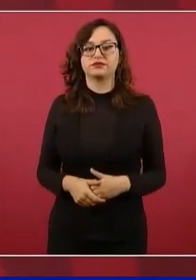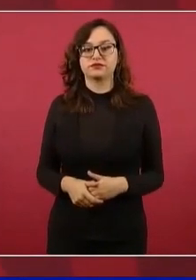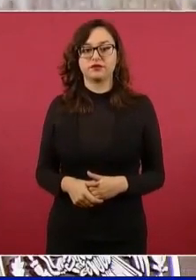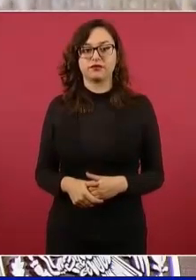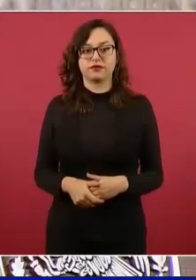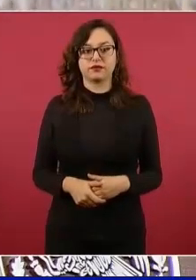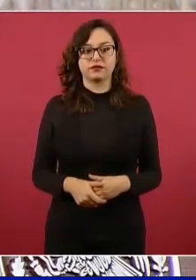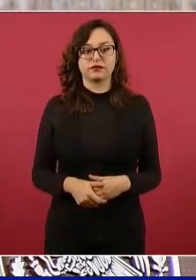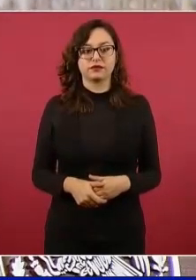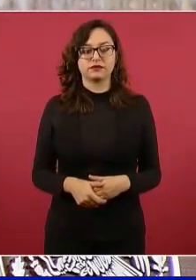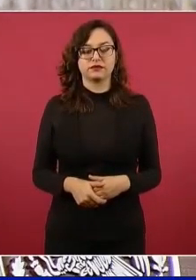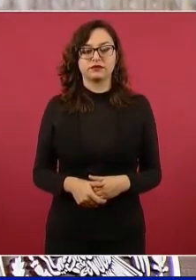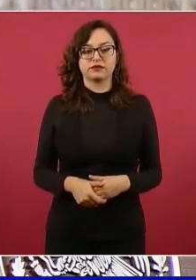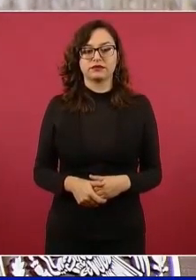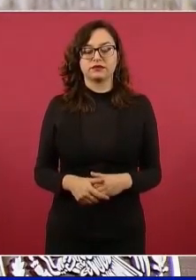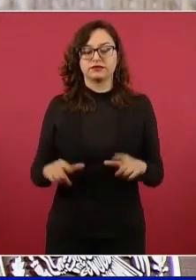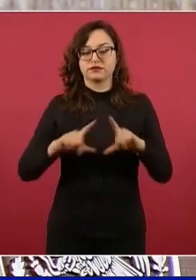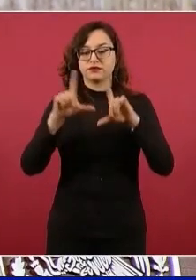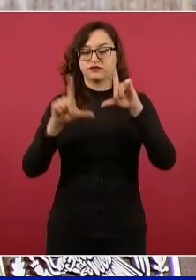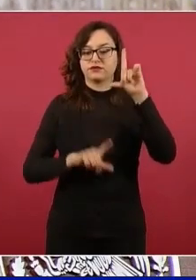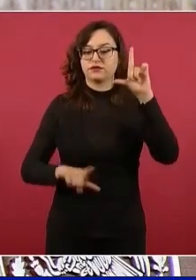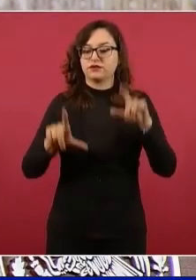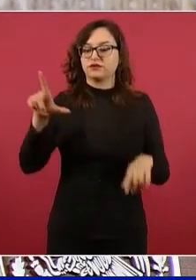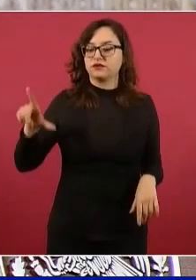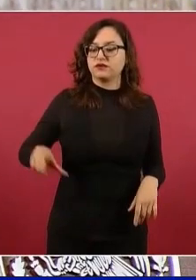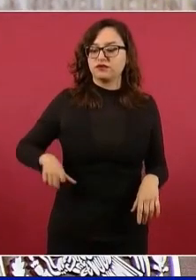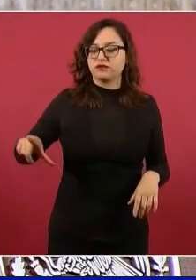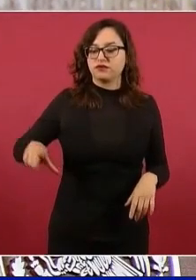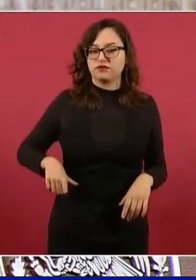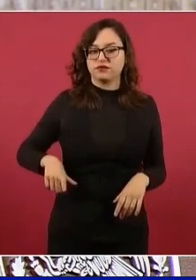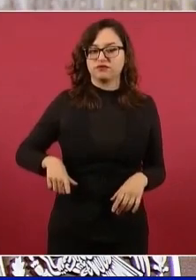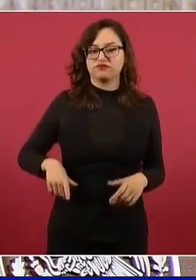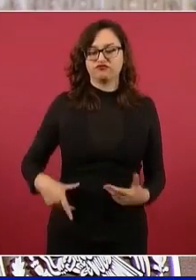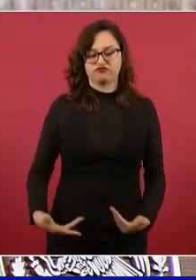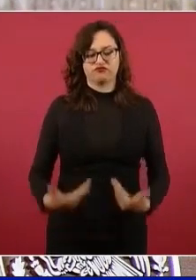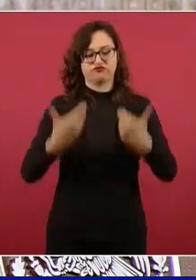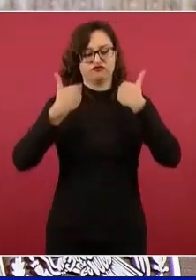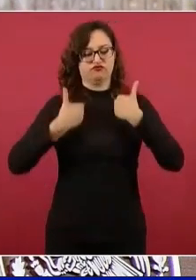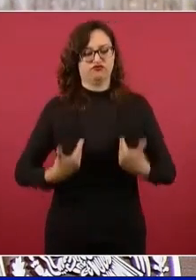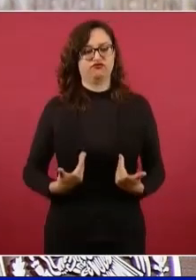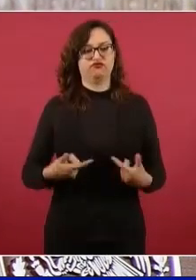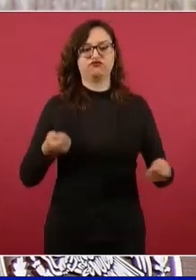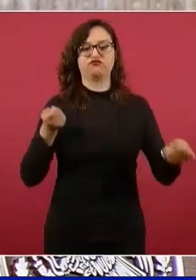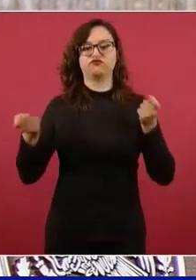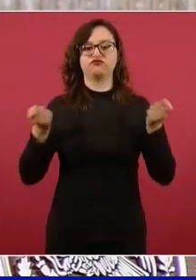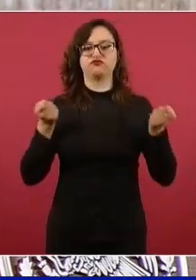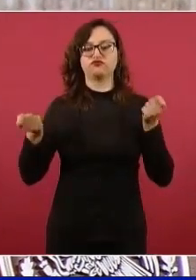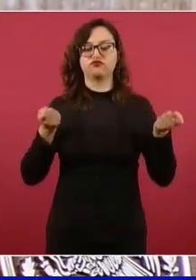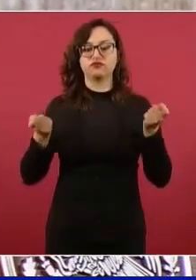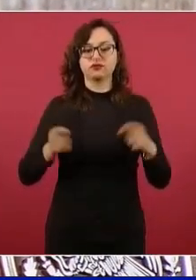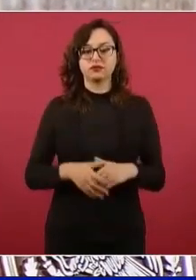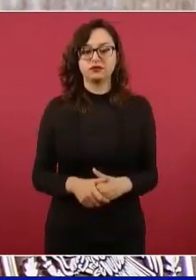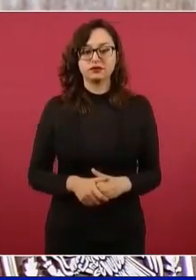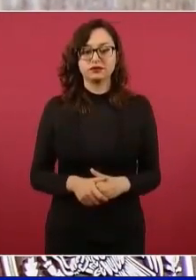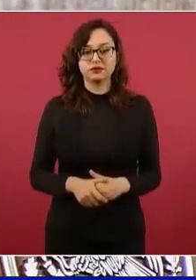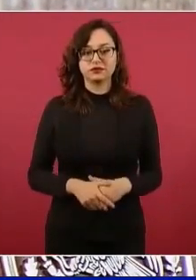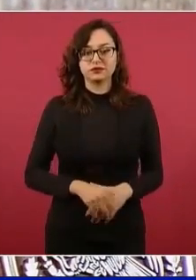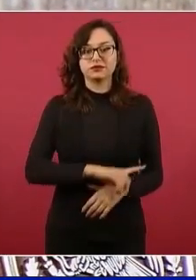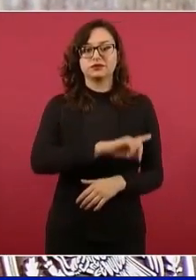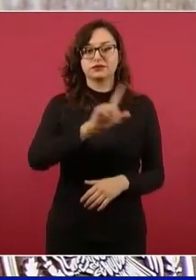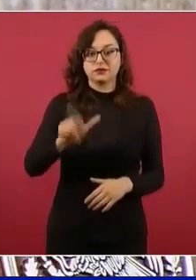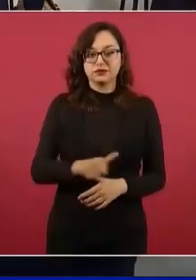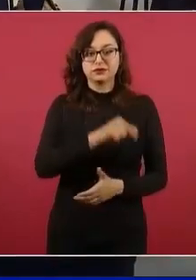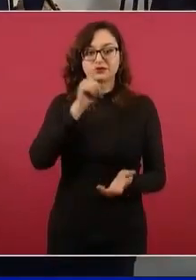y luego que nos hacen el fraude,